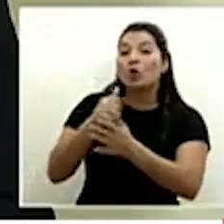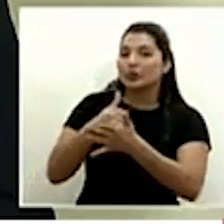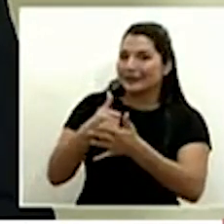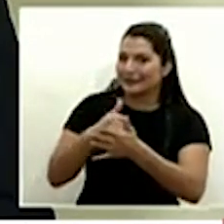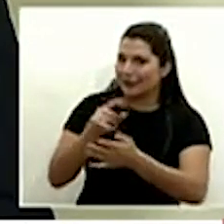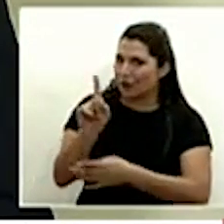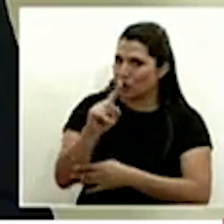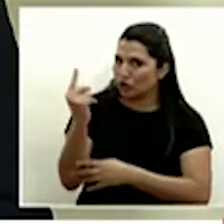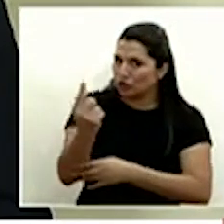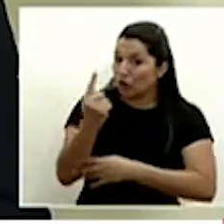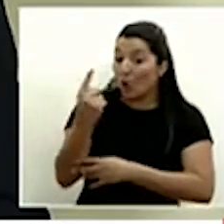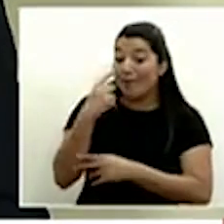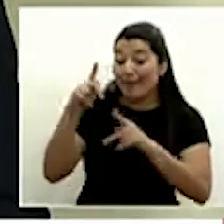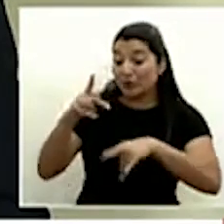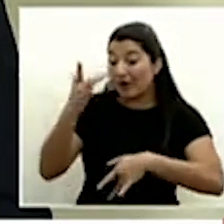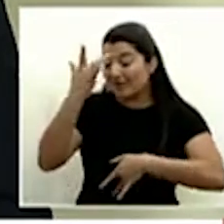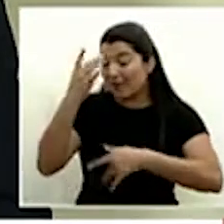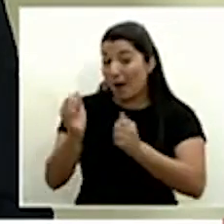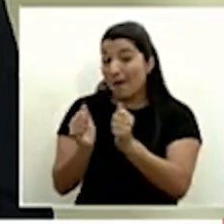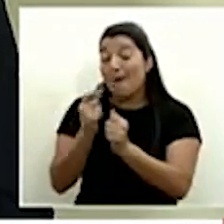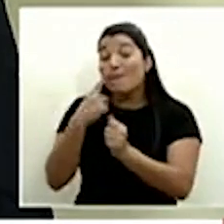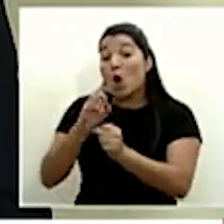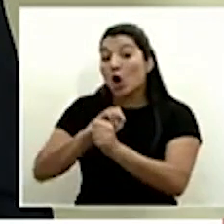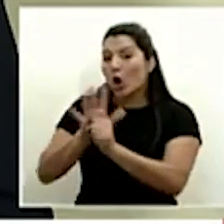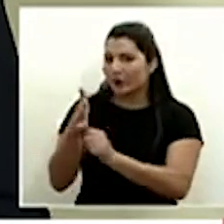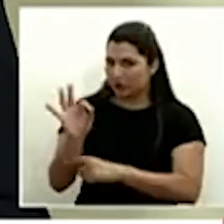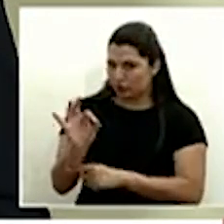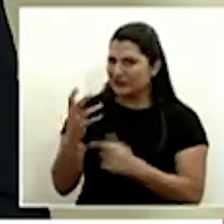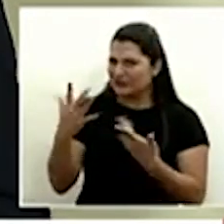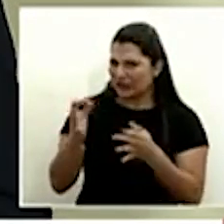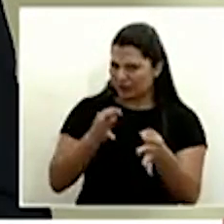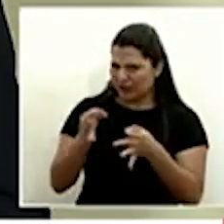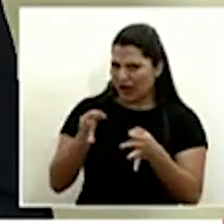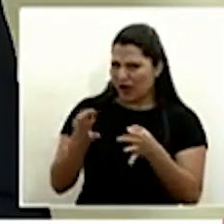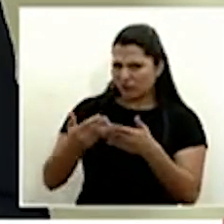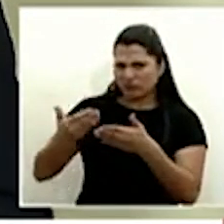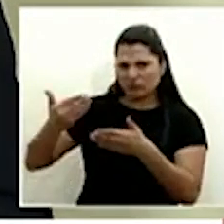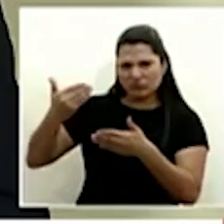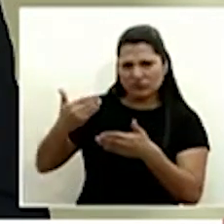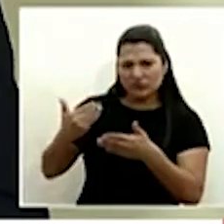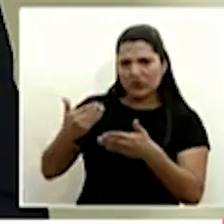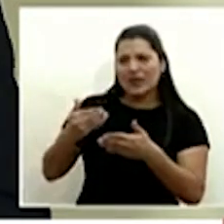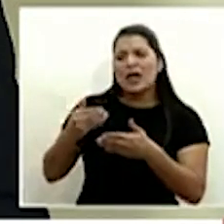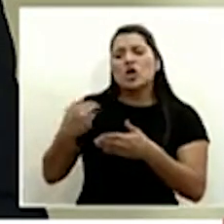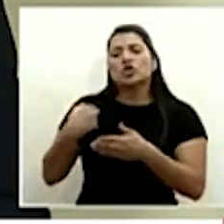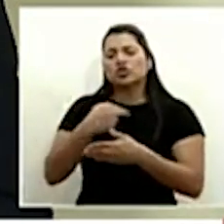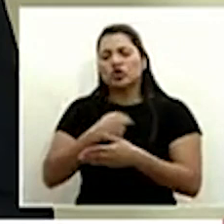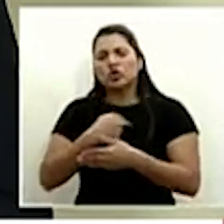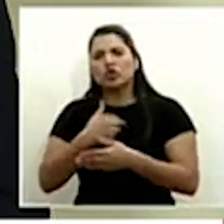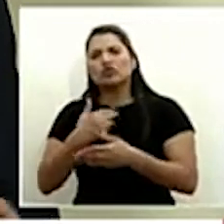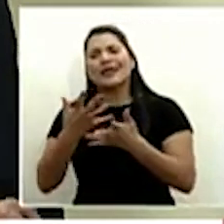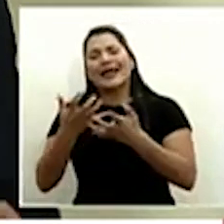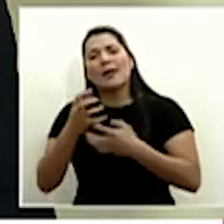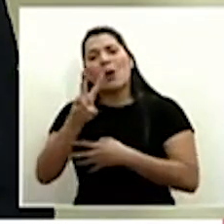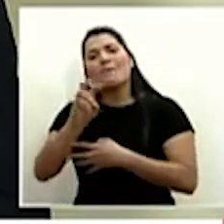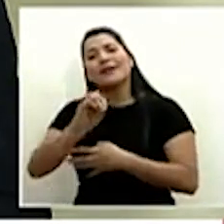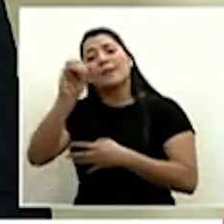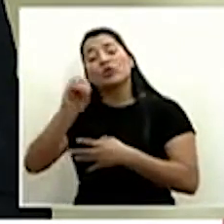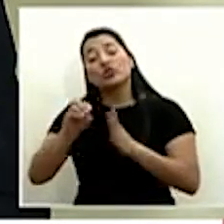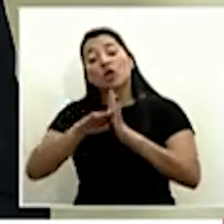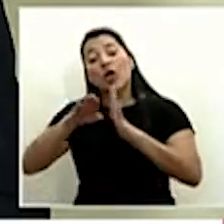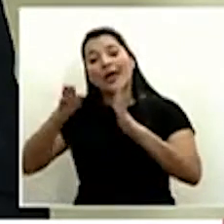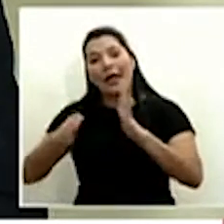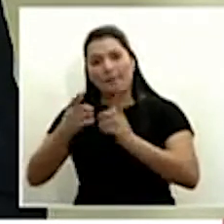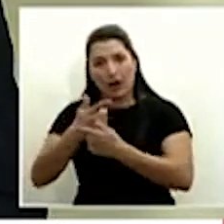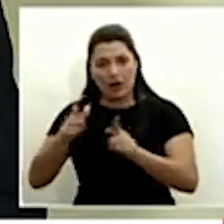exclusivamente pacientes COVID eso lo hemos explicado varias veces hay un porcentaje que es aproximadamente un 20% que se pretende tener libre pero también si hay una persona